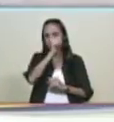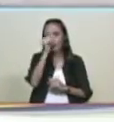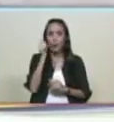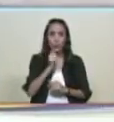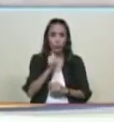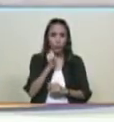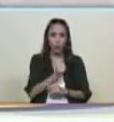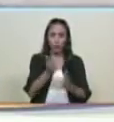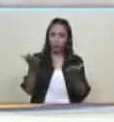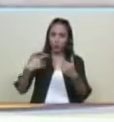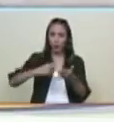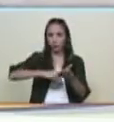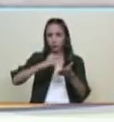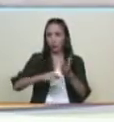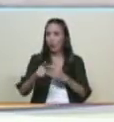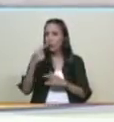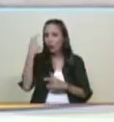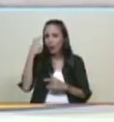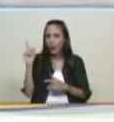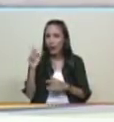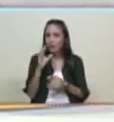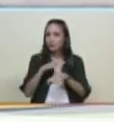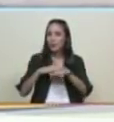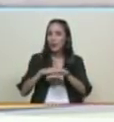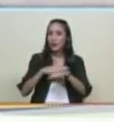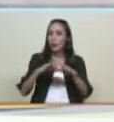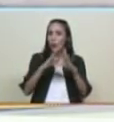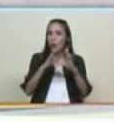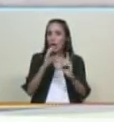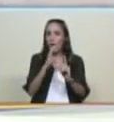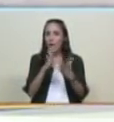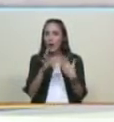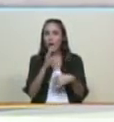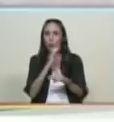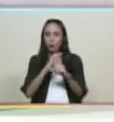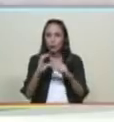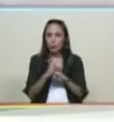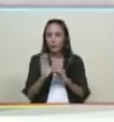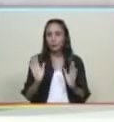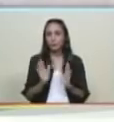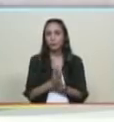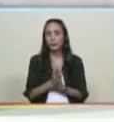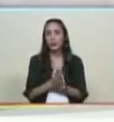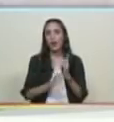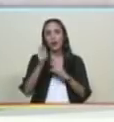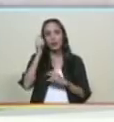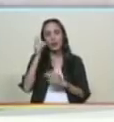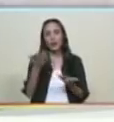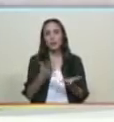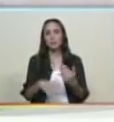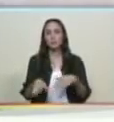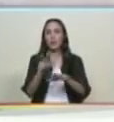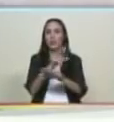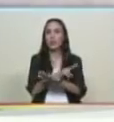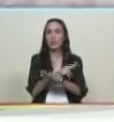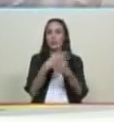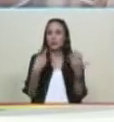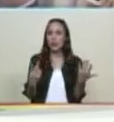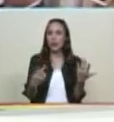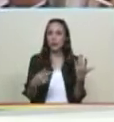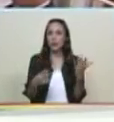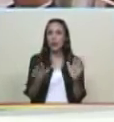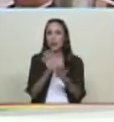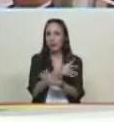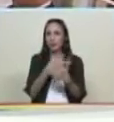carnaval ¿te parece Ernesto? fin de semana del 17 y 18 de